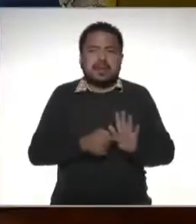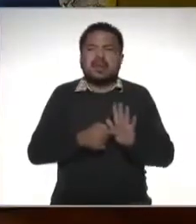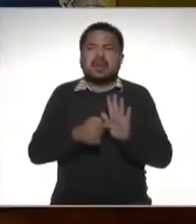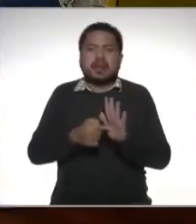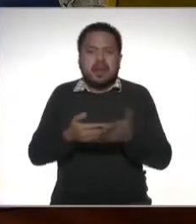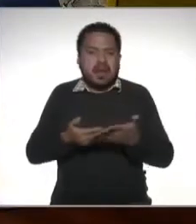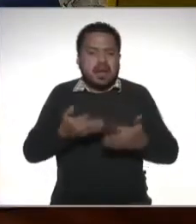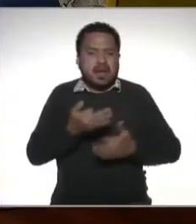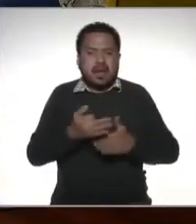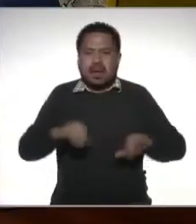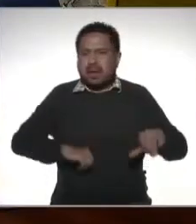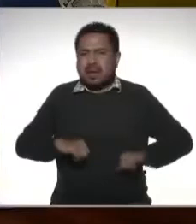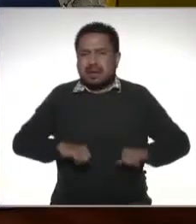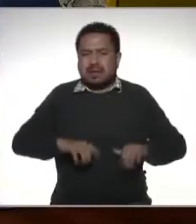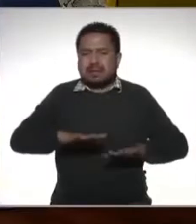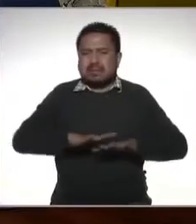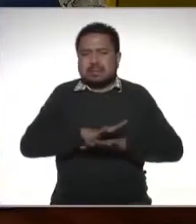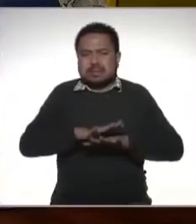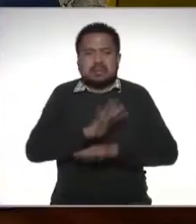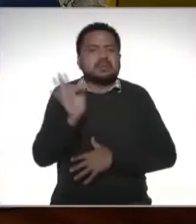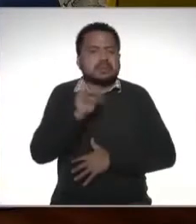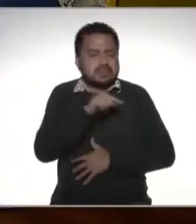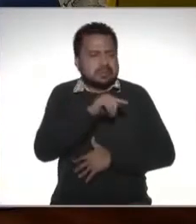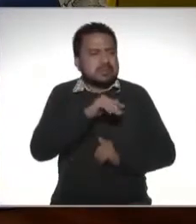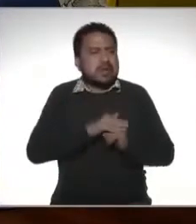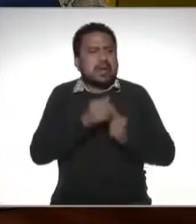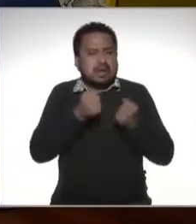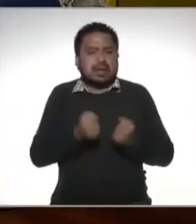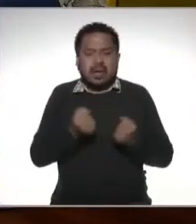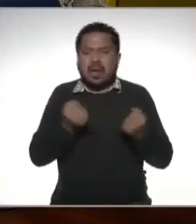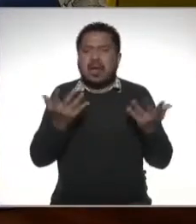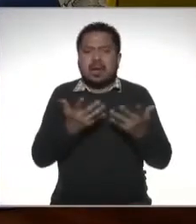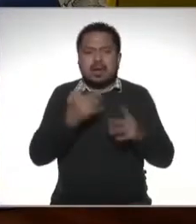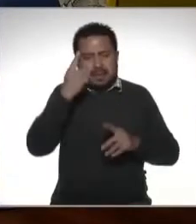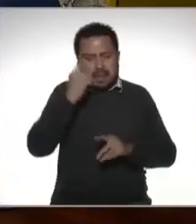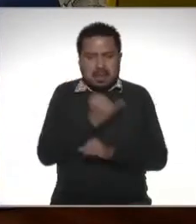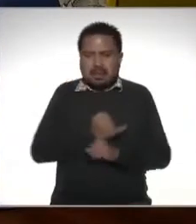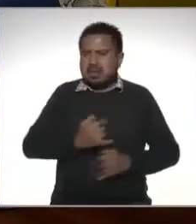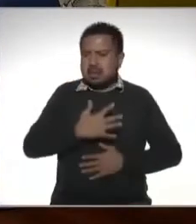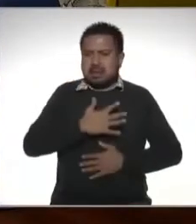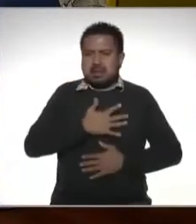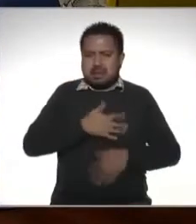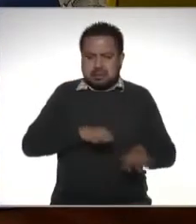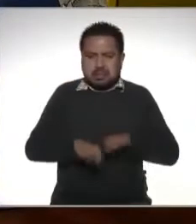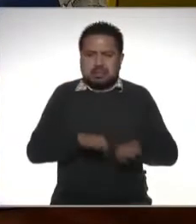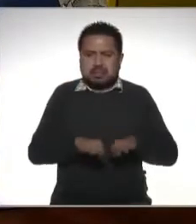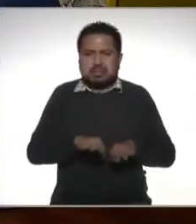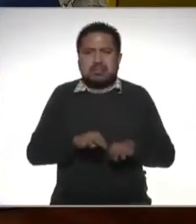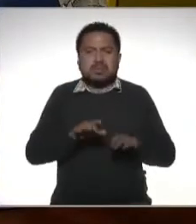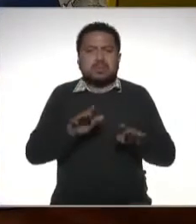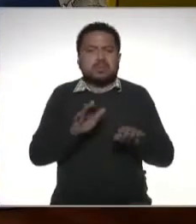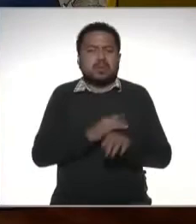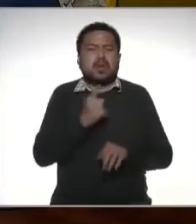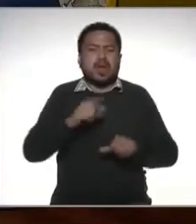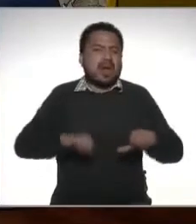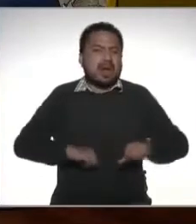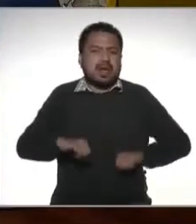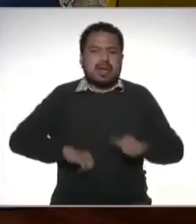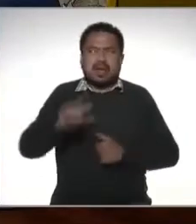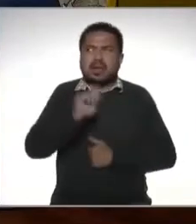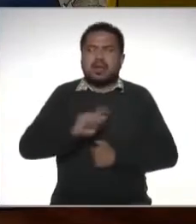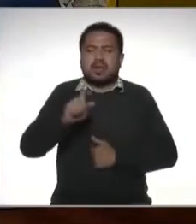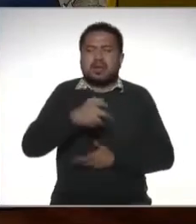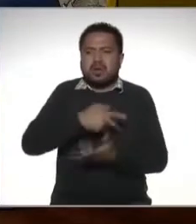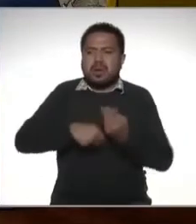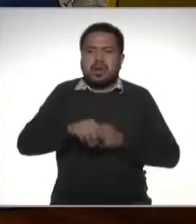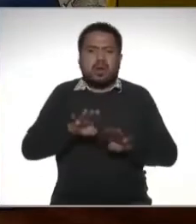actualización de actividades económicas seguramente lo hizo para trabajar por su cuenta y tener ingresos por actividad profesional o ingresos